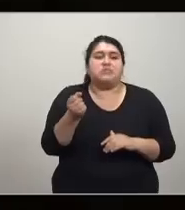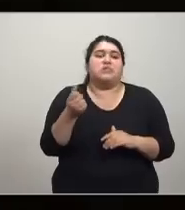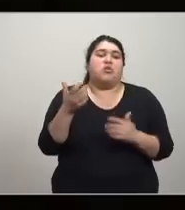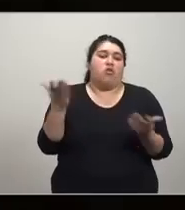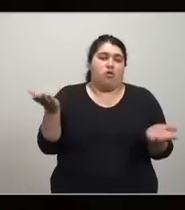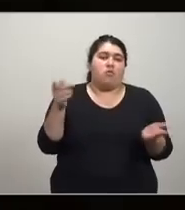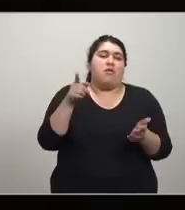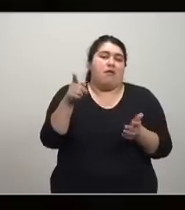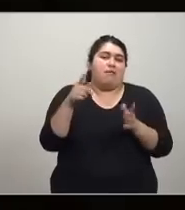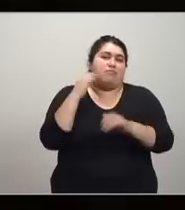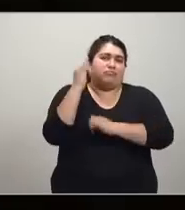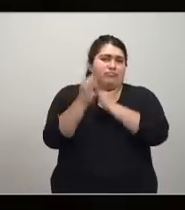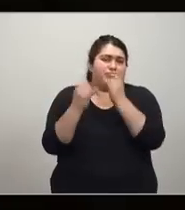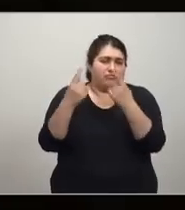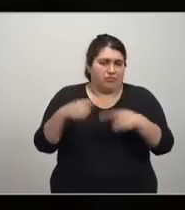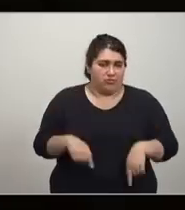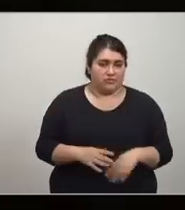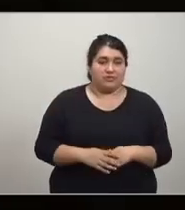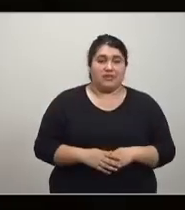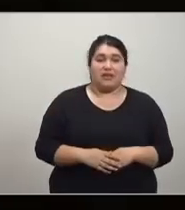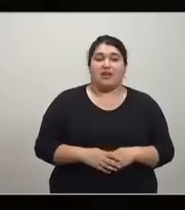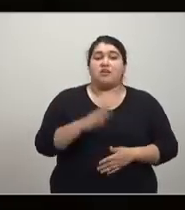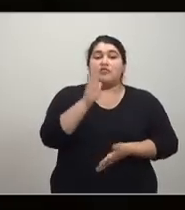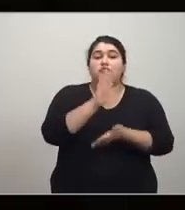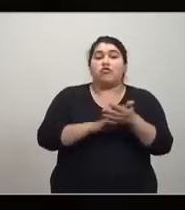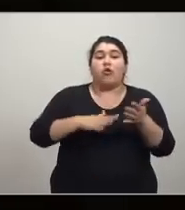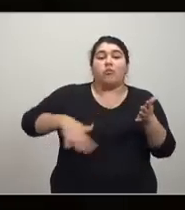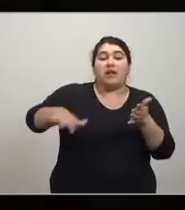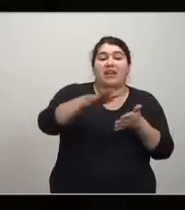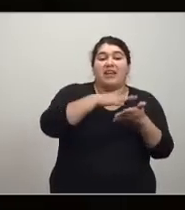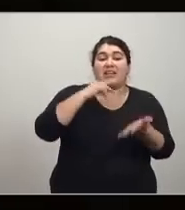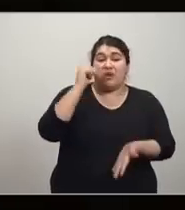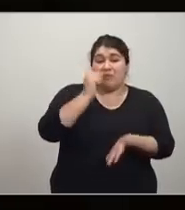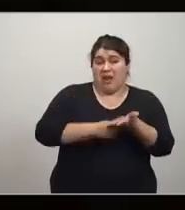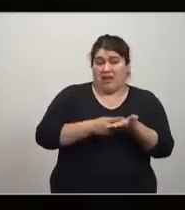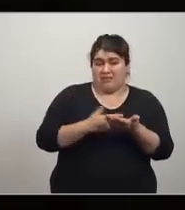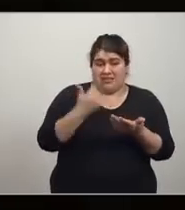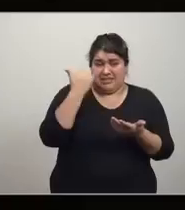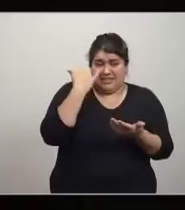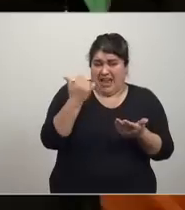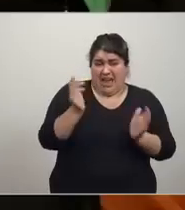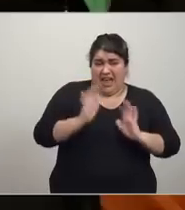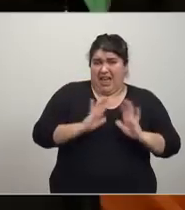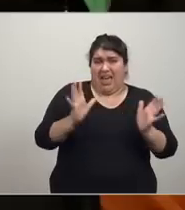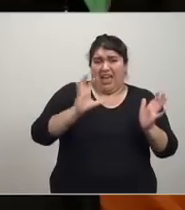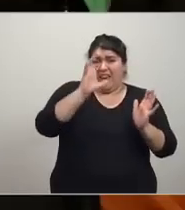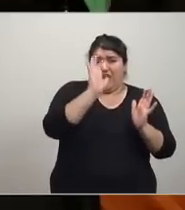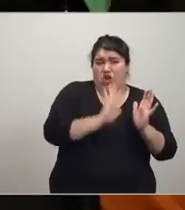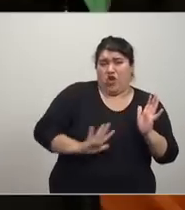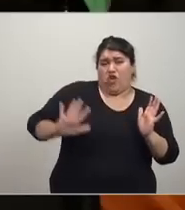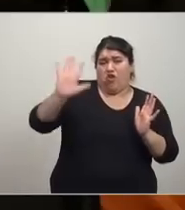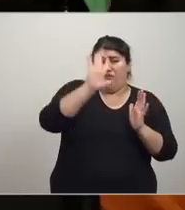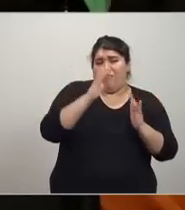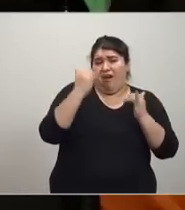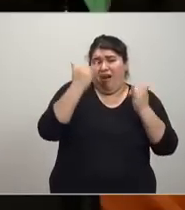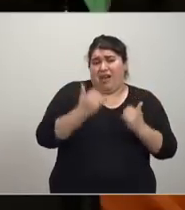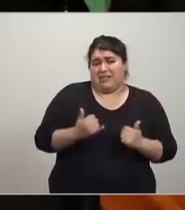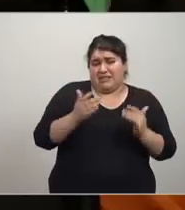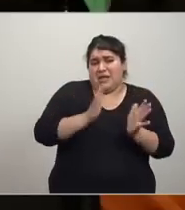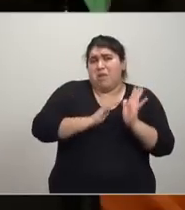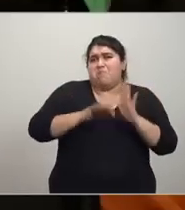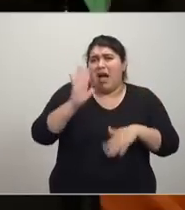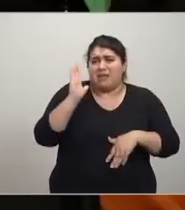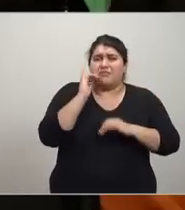que Yannis Varoufakis ¿qué iba ahora a legitimar a las nuevas clases dominantes? esa es pregunta ya no existía la religión para legitimar había que crear una